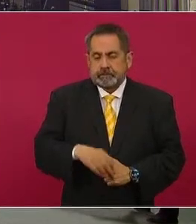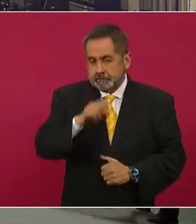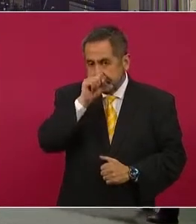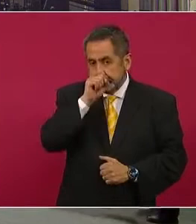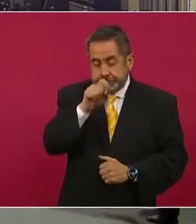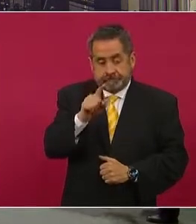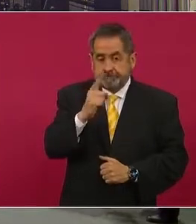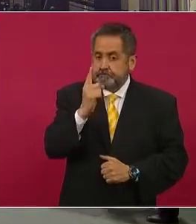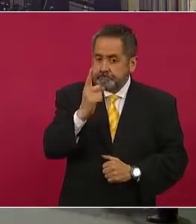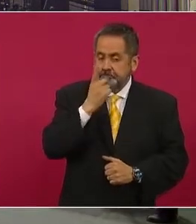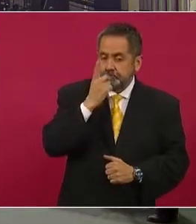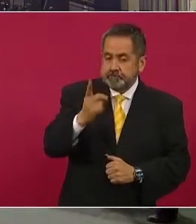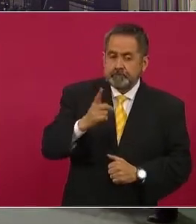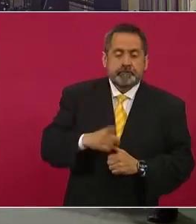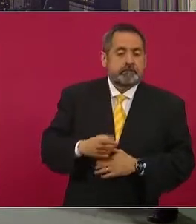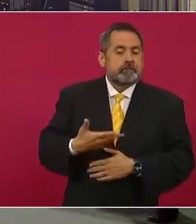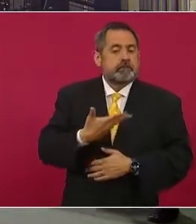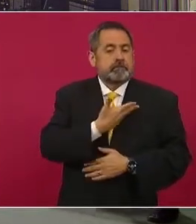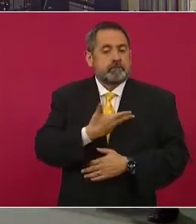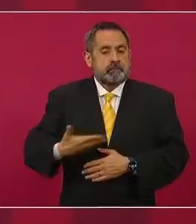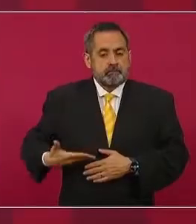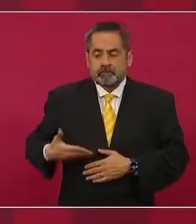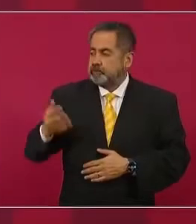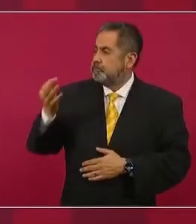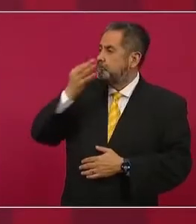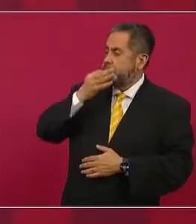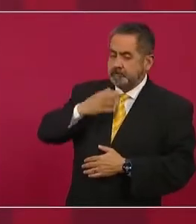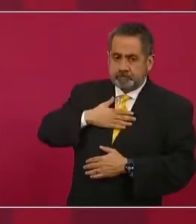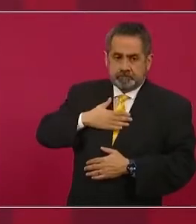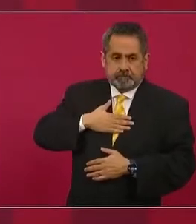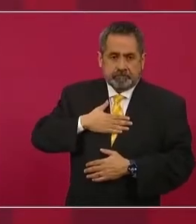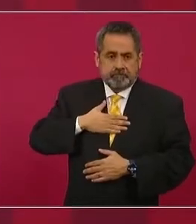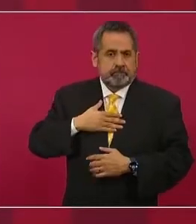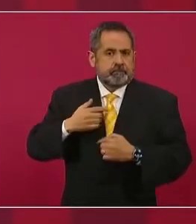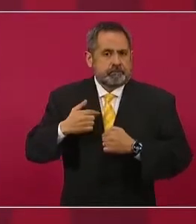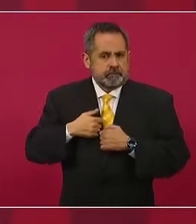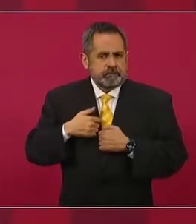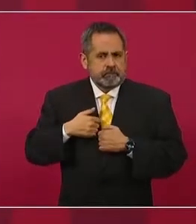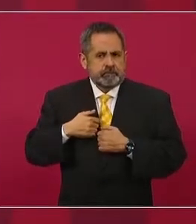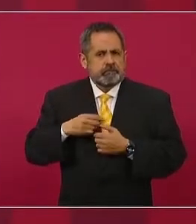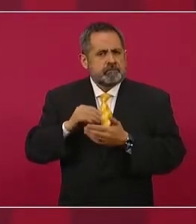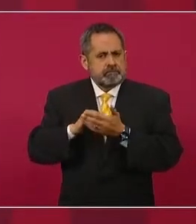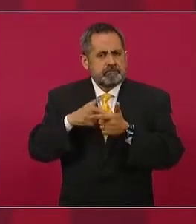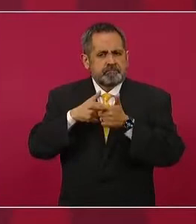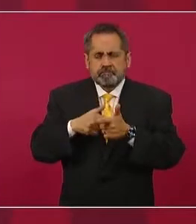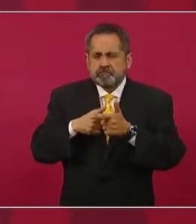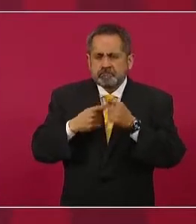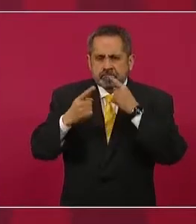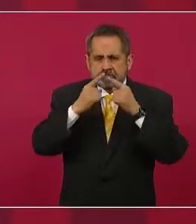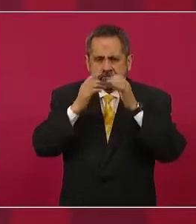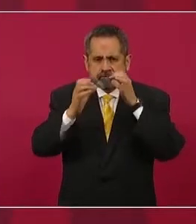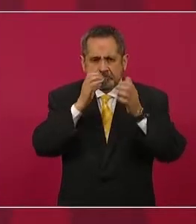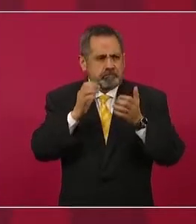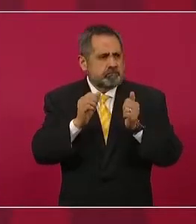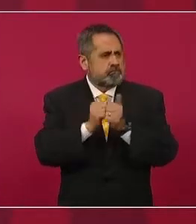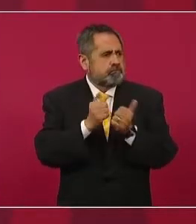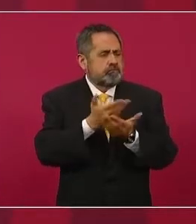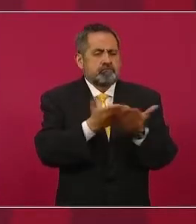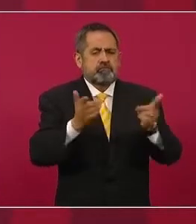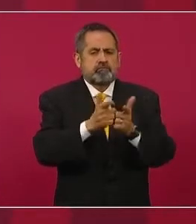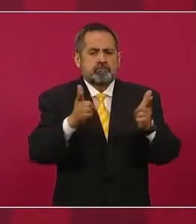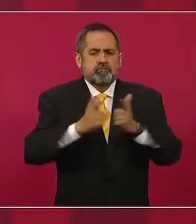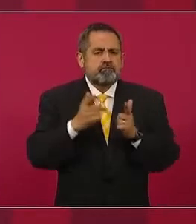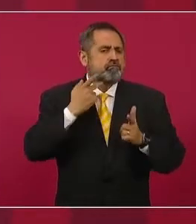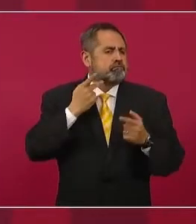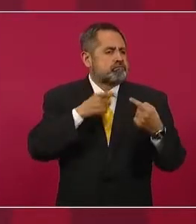decir que el señor presidente nos instruyó a mantener un diálogo con los partidos políticos